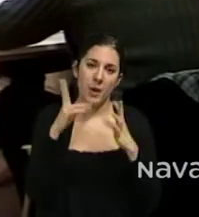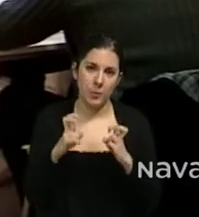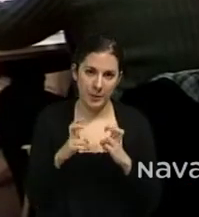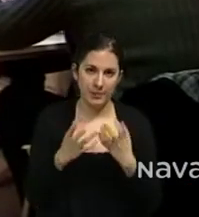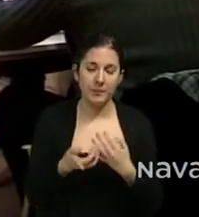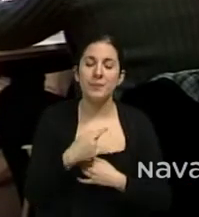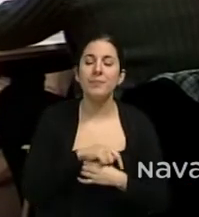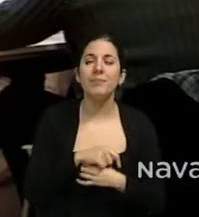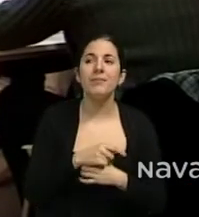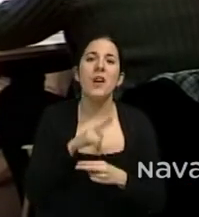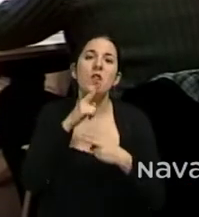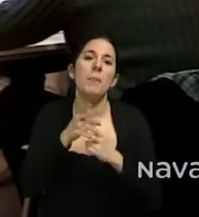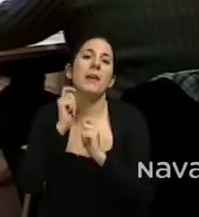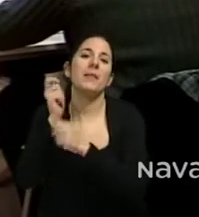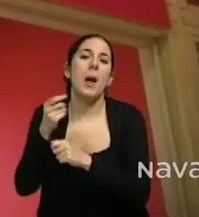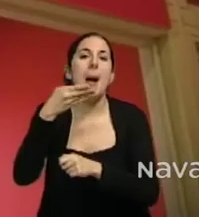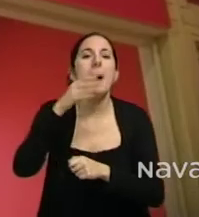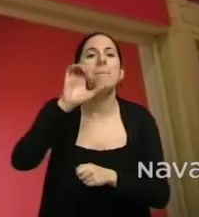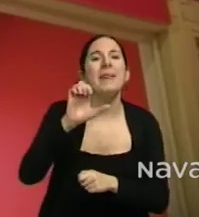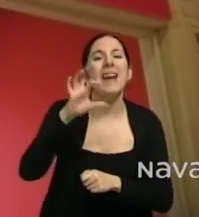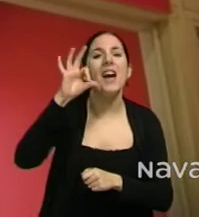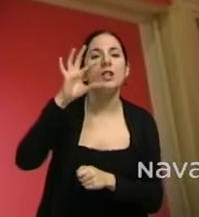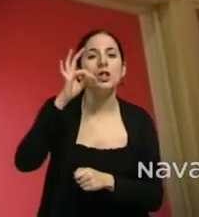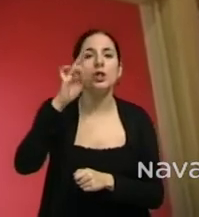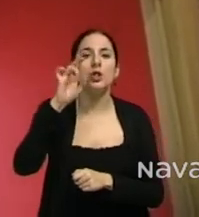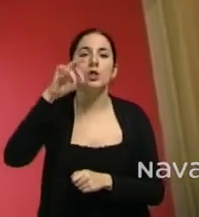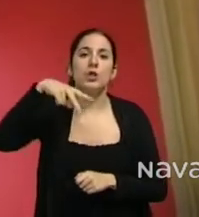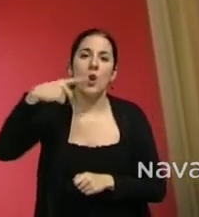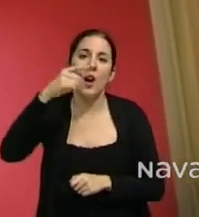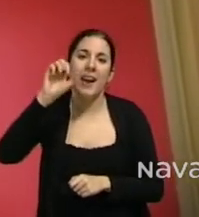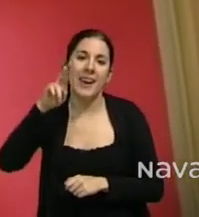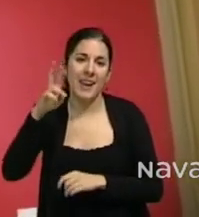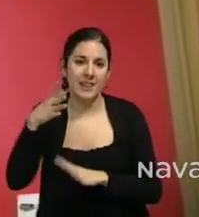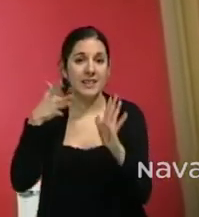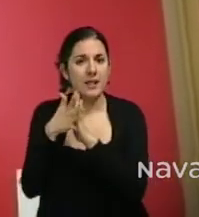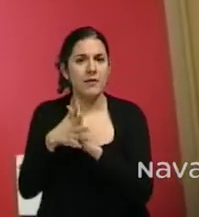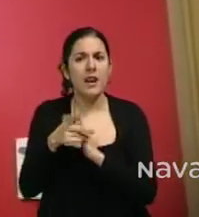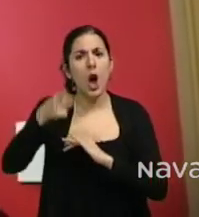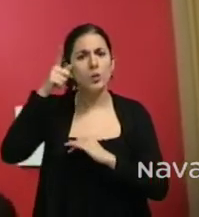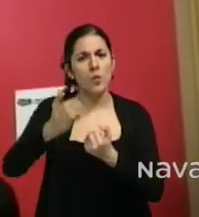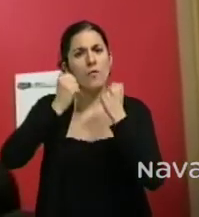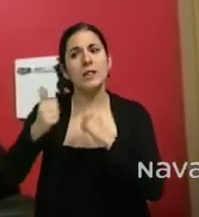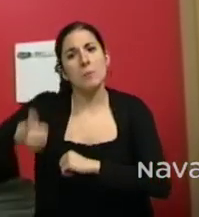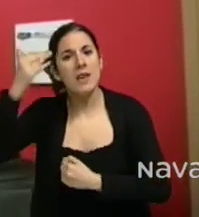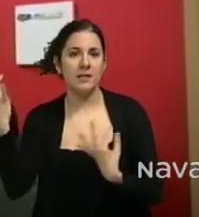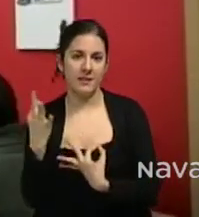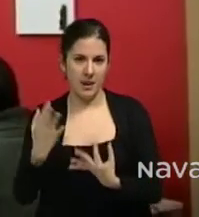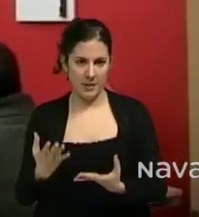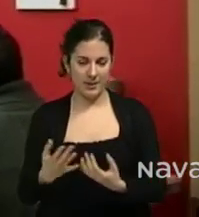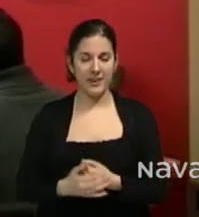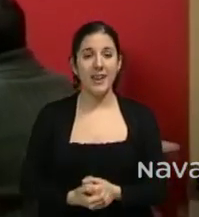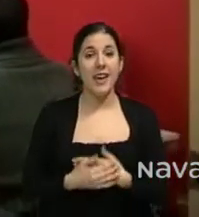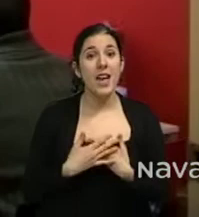la hemos bautizado con el nombre de Be Stronger, ser más fuerte, porque la idea es un poquito esa. Era un poco hibridar las necesidades que tenían